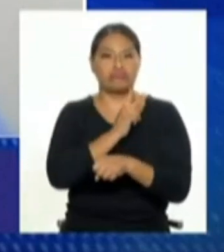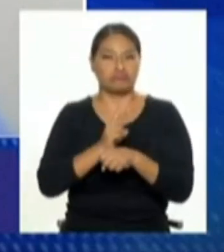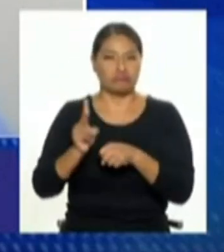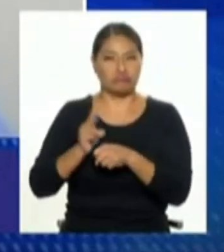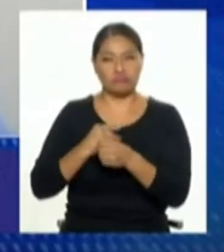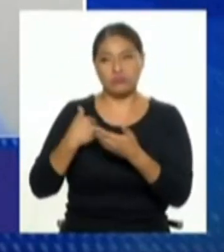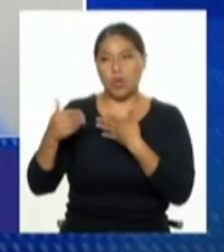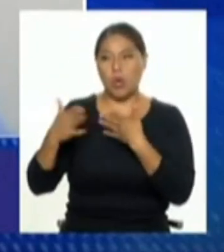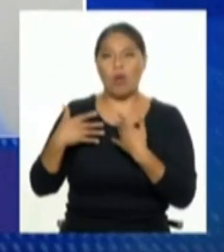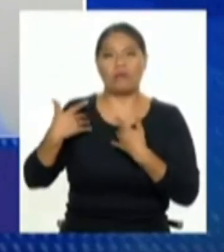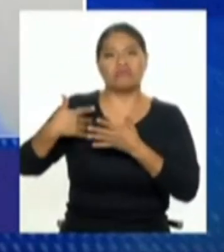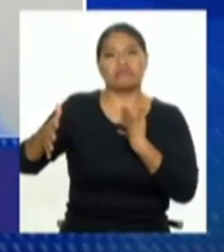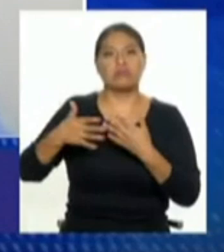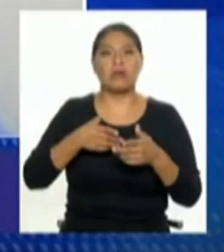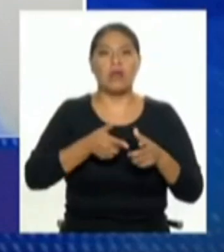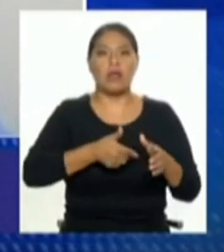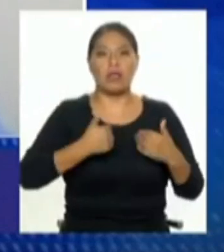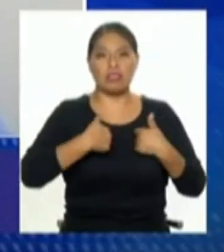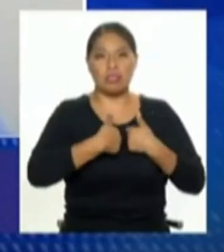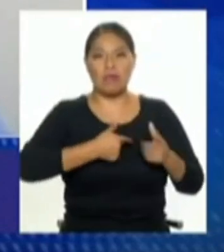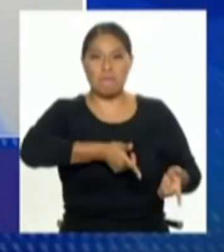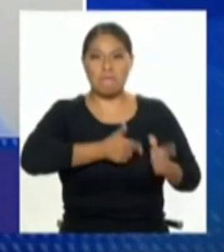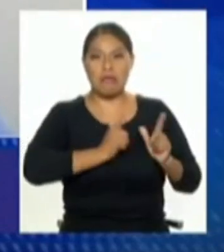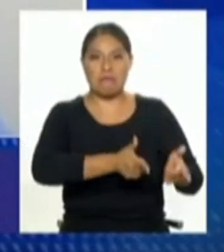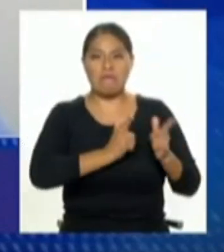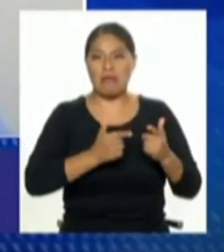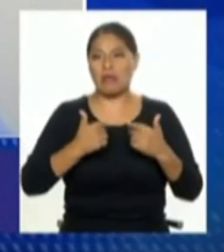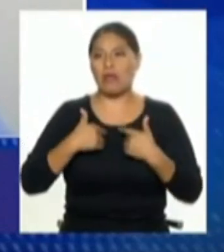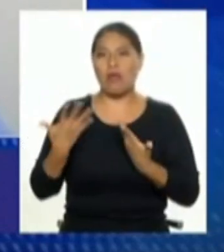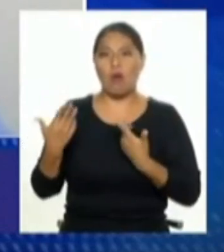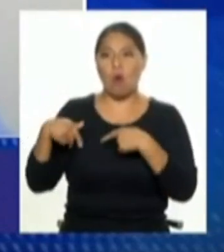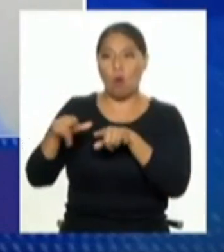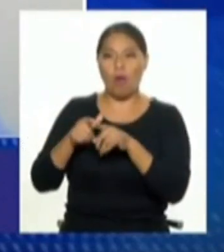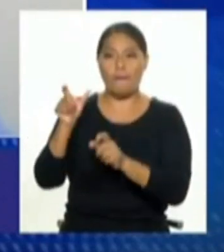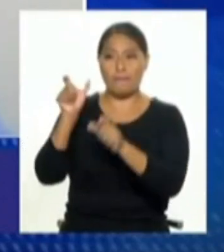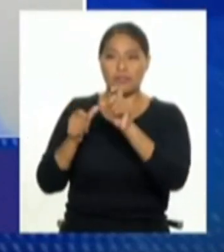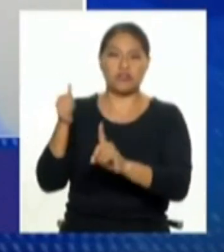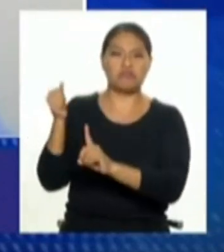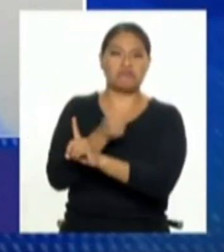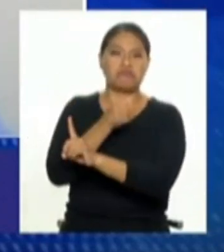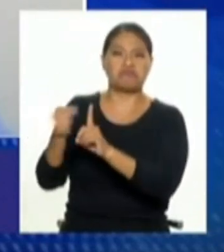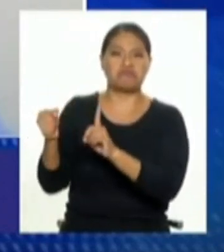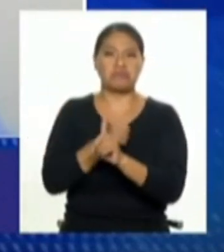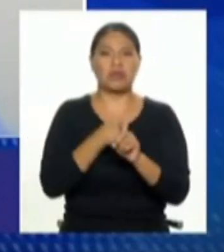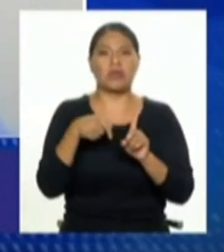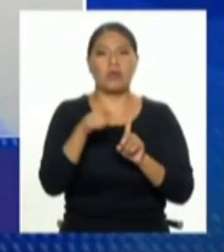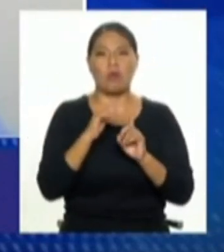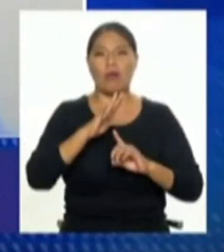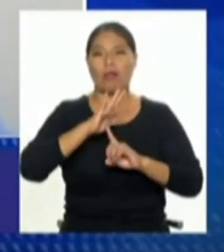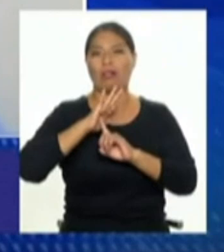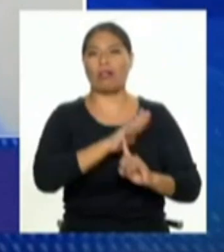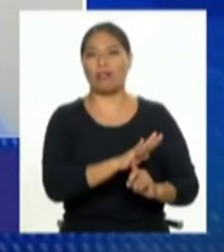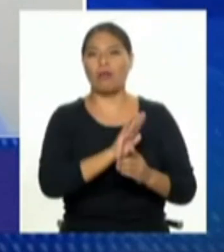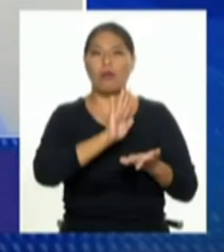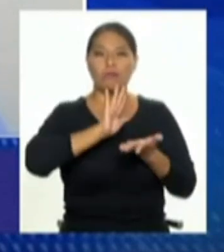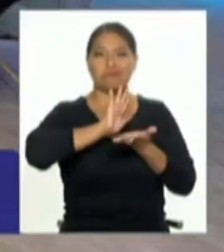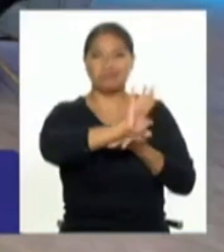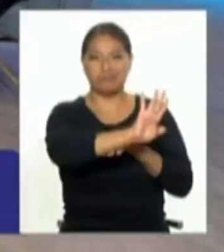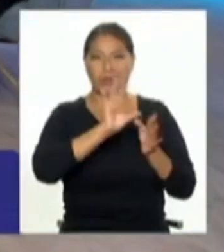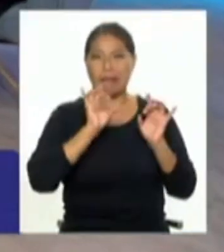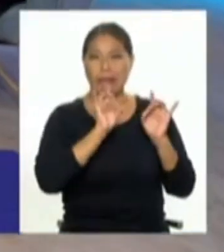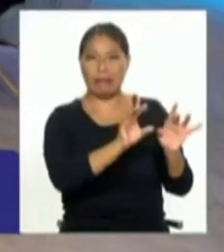tener poca empatía matar animales agredir a personas tener actitudes racistas clasistas